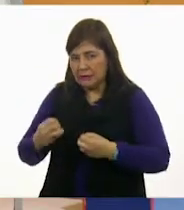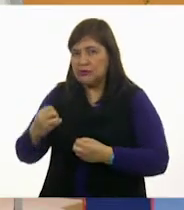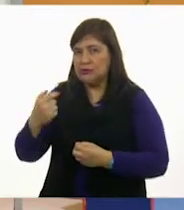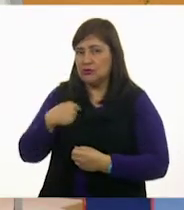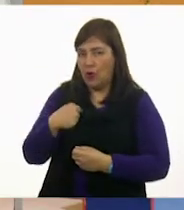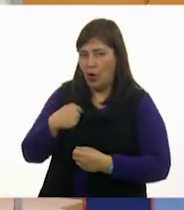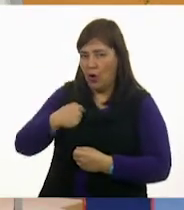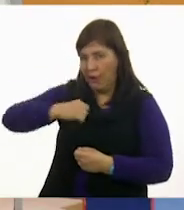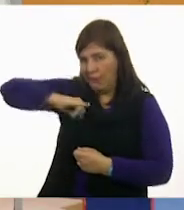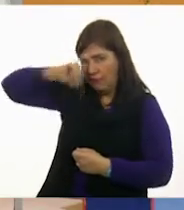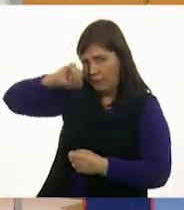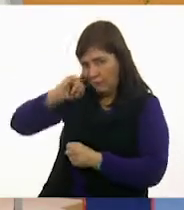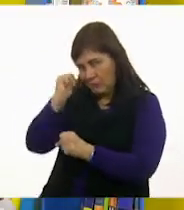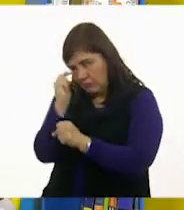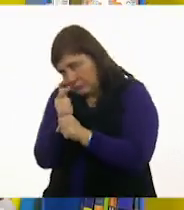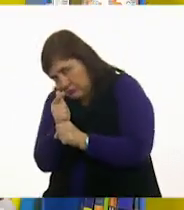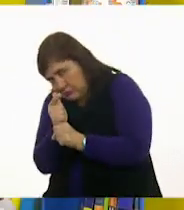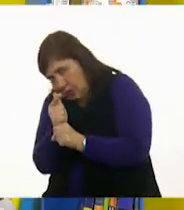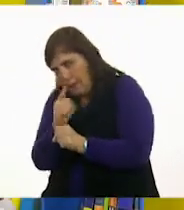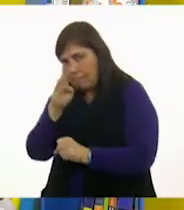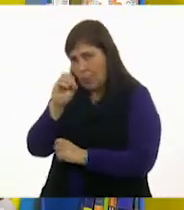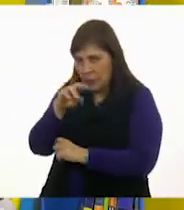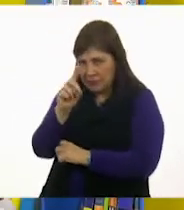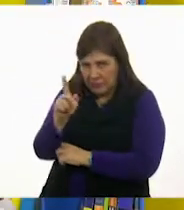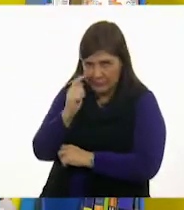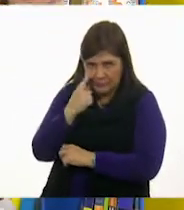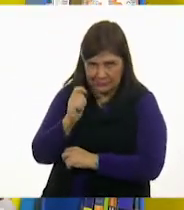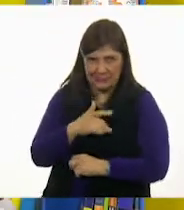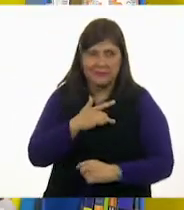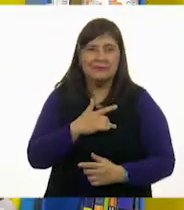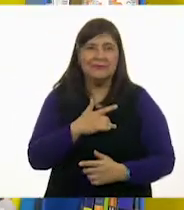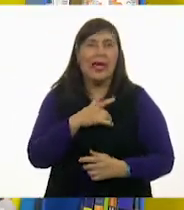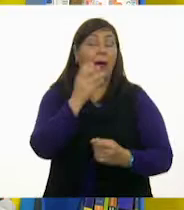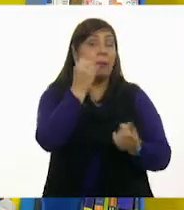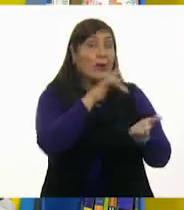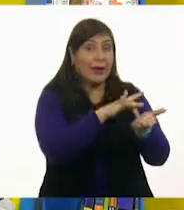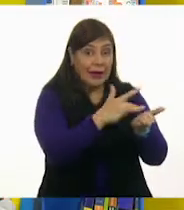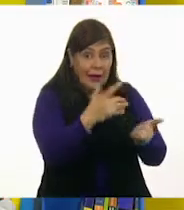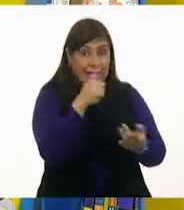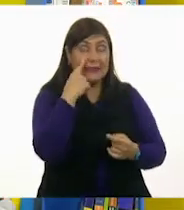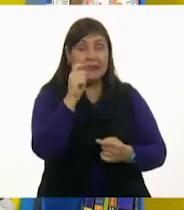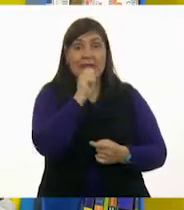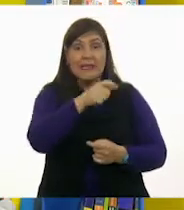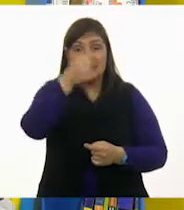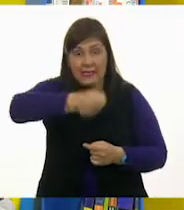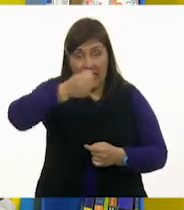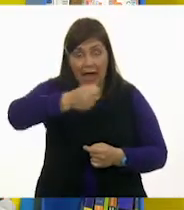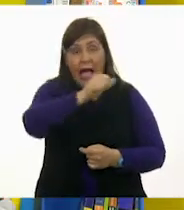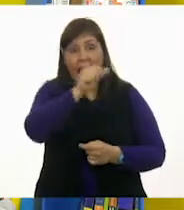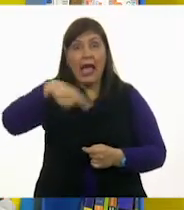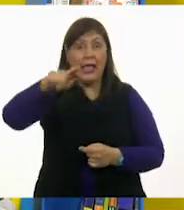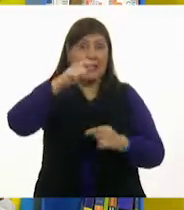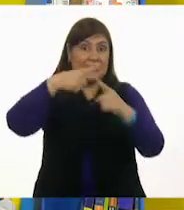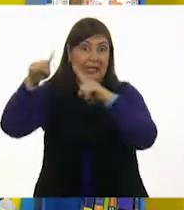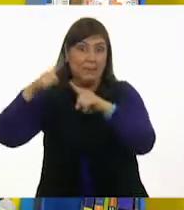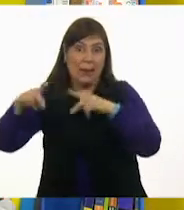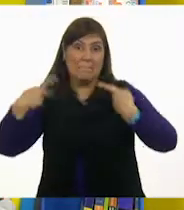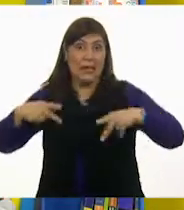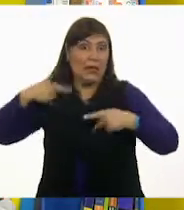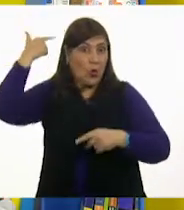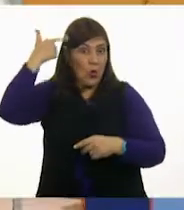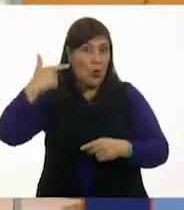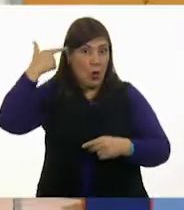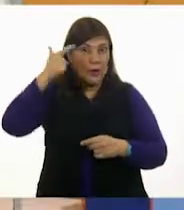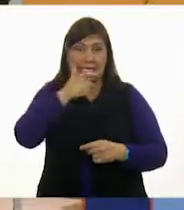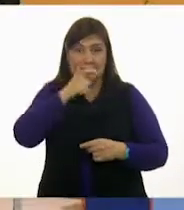Fefe Bond. Oh, Fefe Bond, muchísimas gracias por todo. Y saludos a todas las londinenses y a todos los